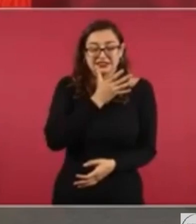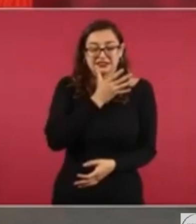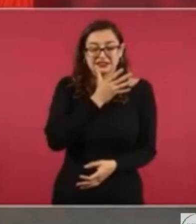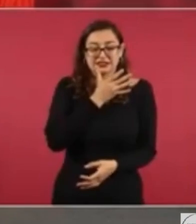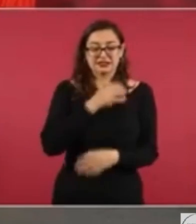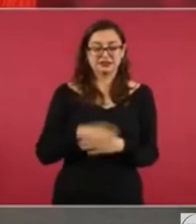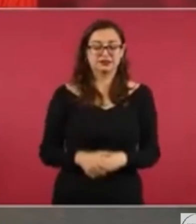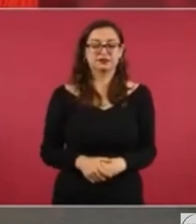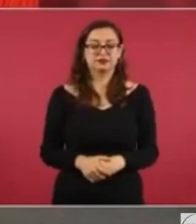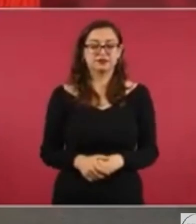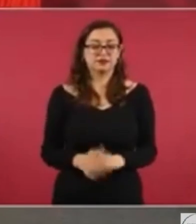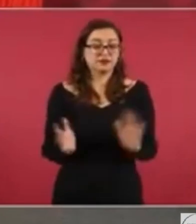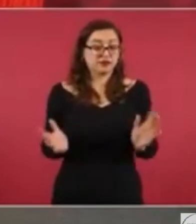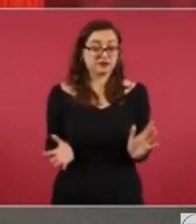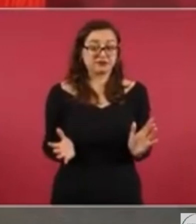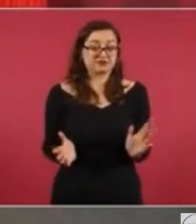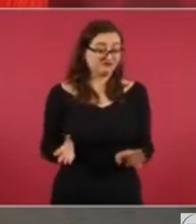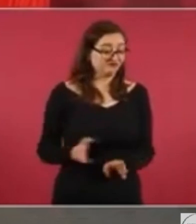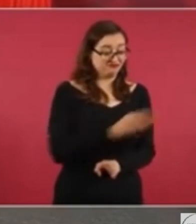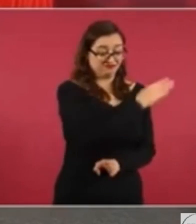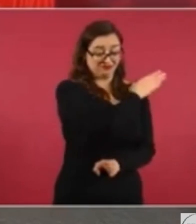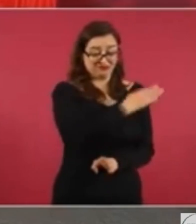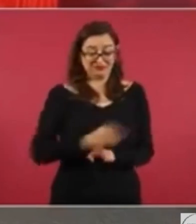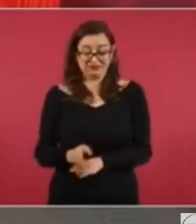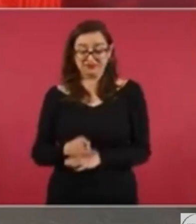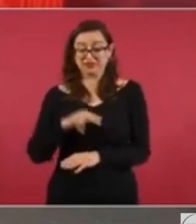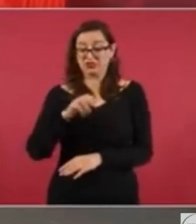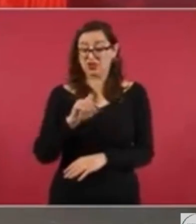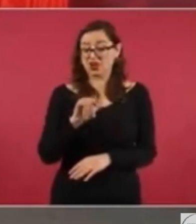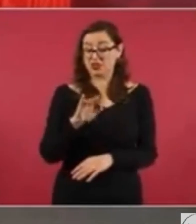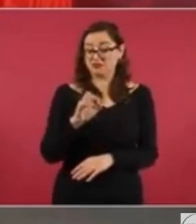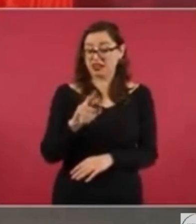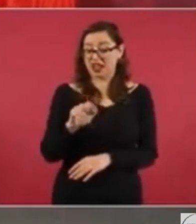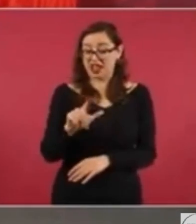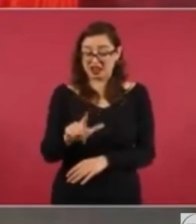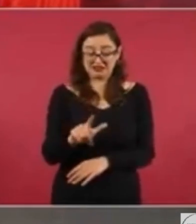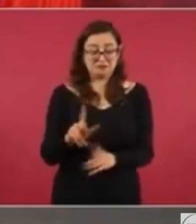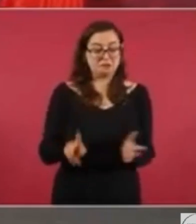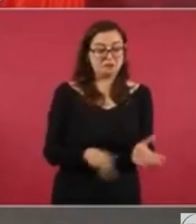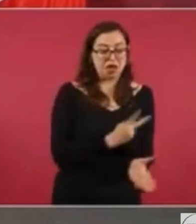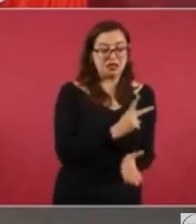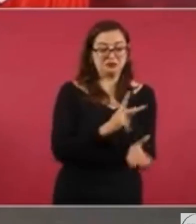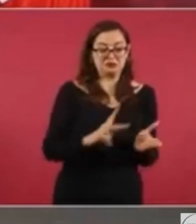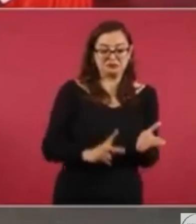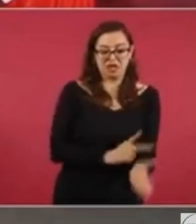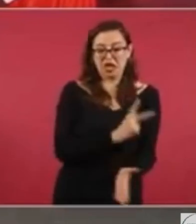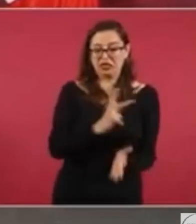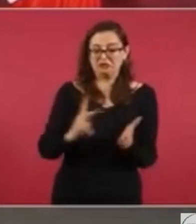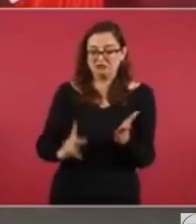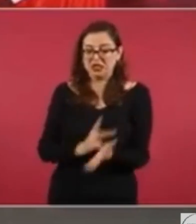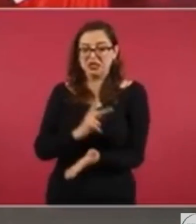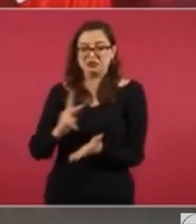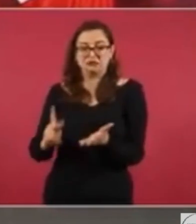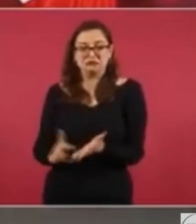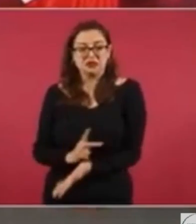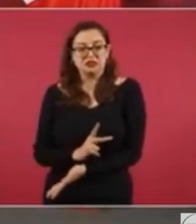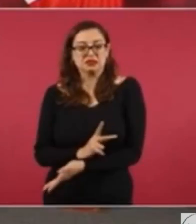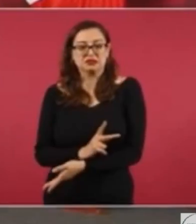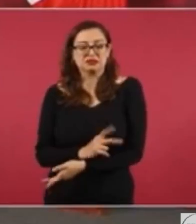y así tuvieron que retirar el dictamen,